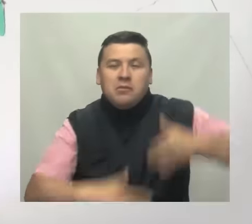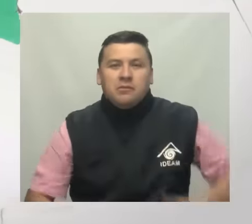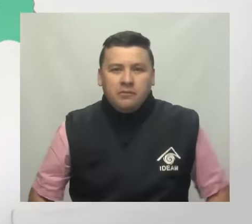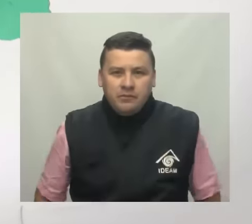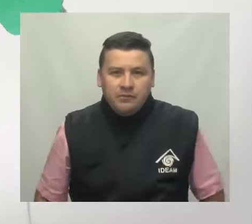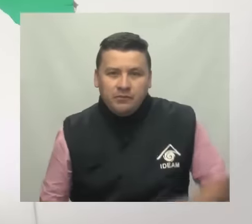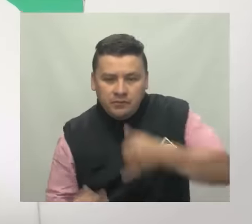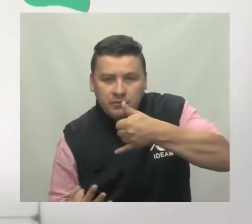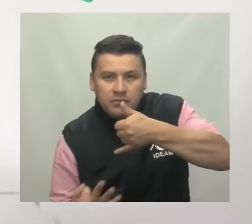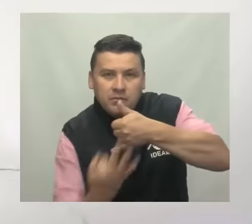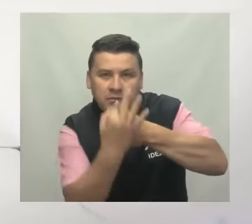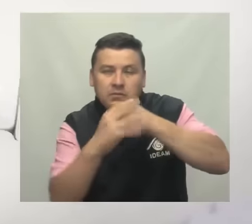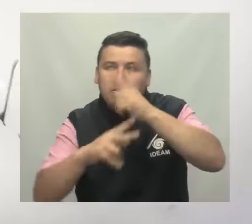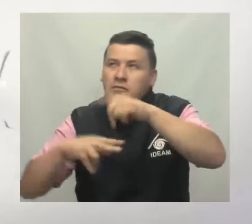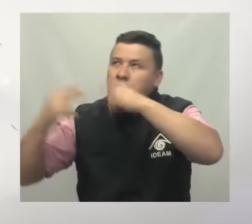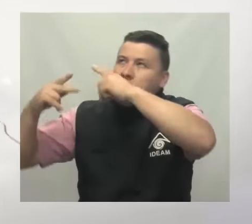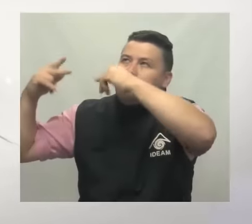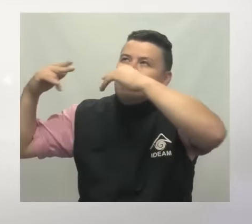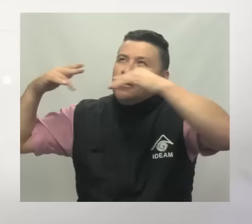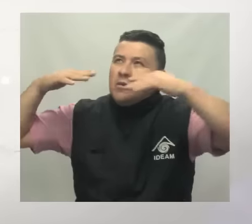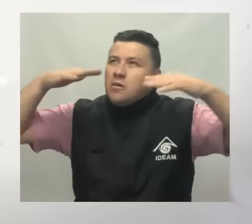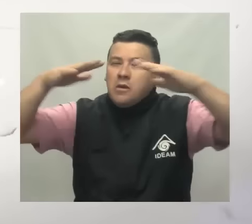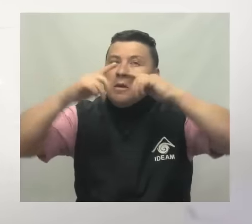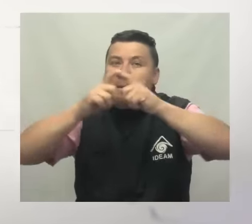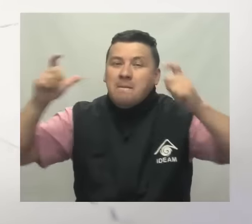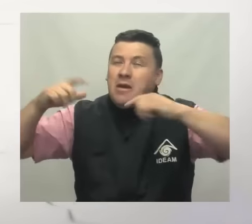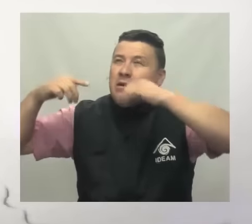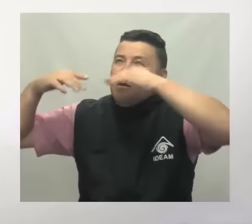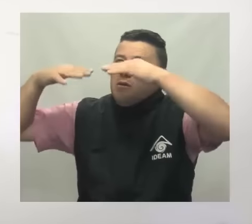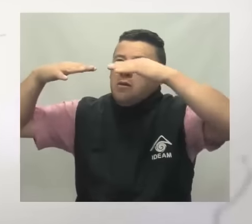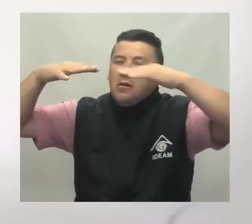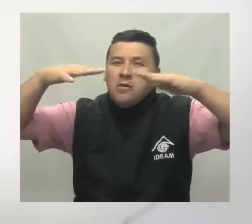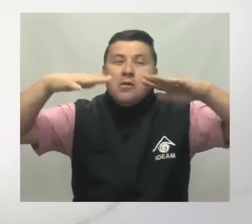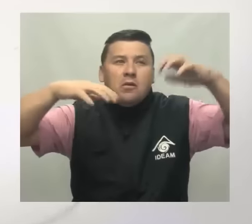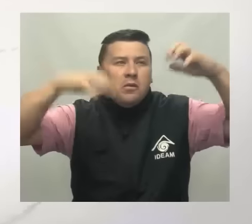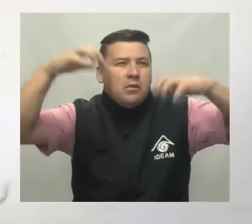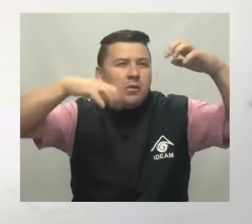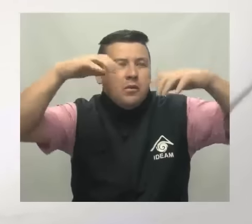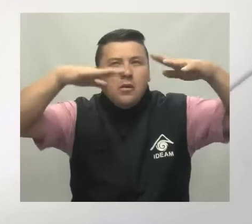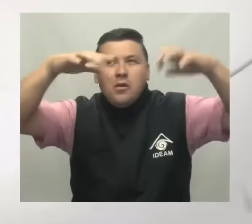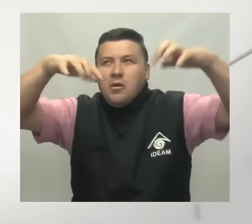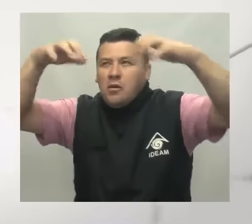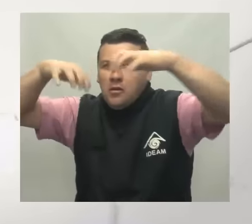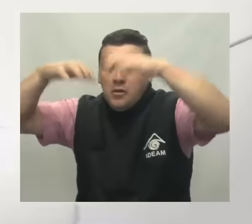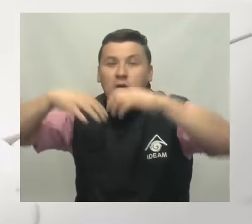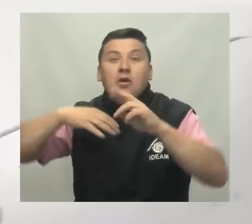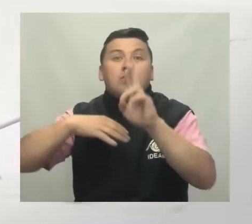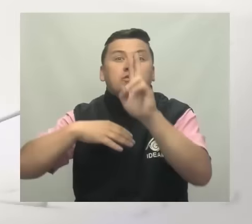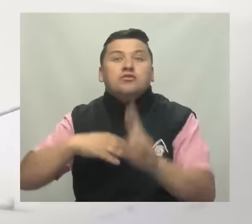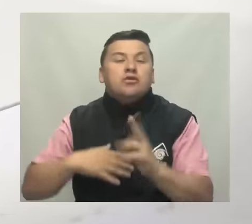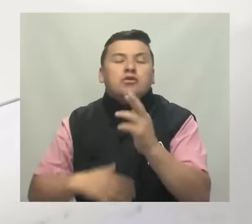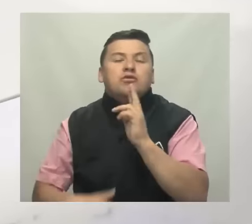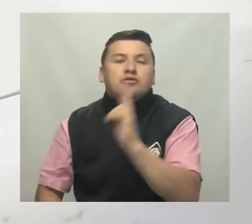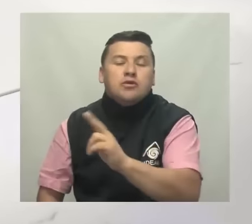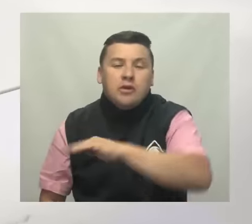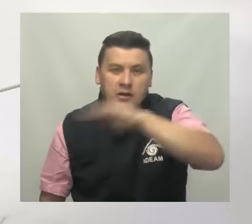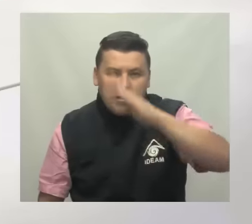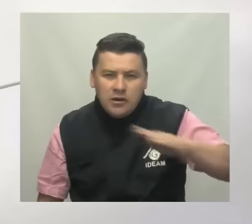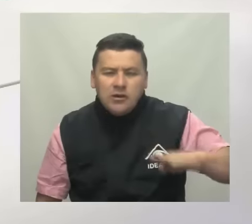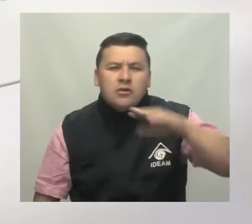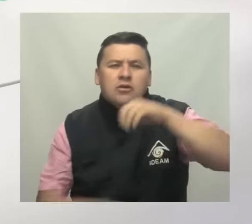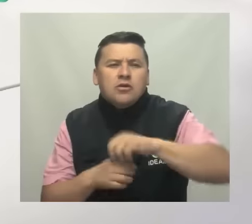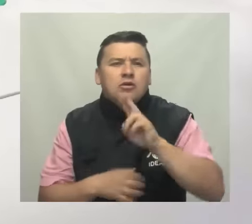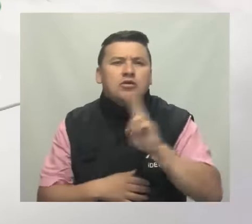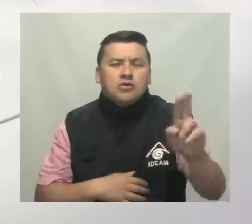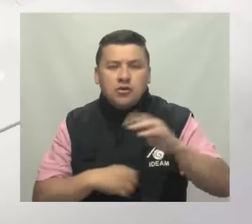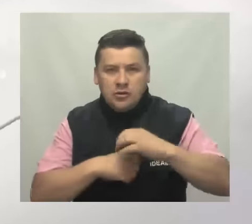En la región andina se estima cielo entre parcial y mayormente cubierto Con lluvias ligeras sobre sectores del sur de Antioquia, Huila y